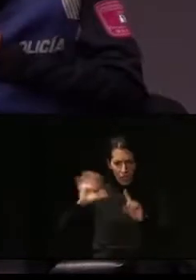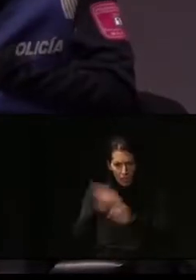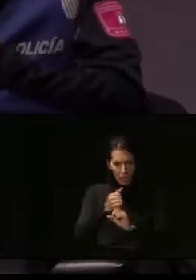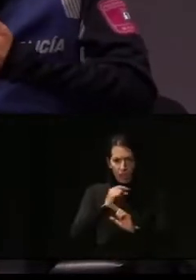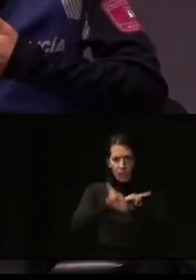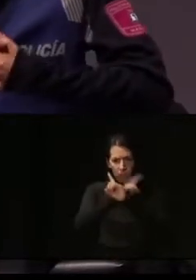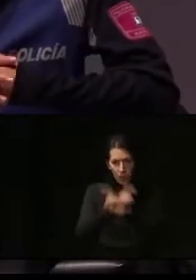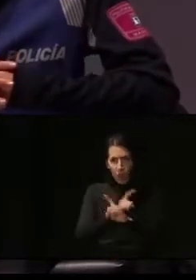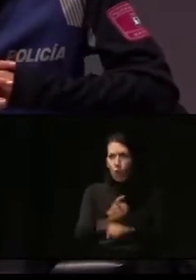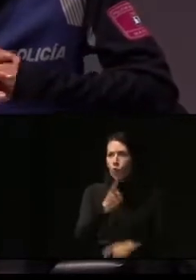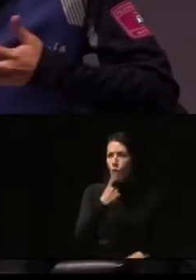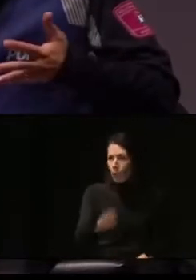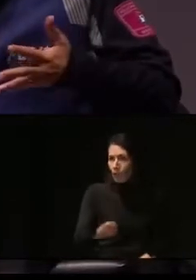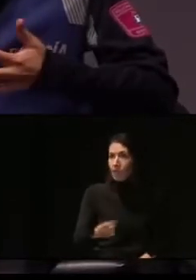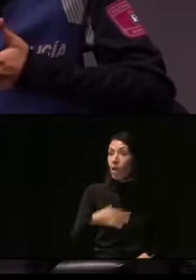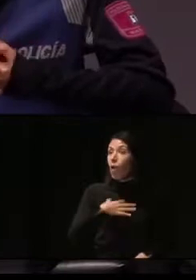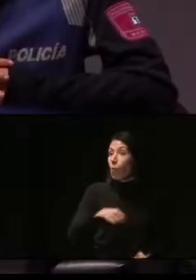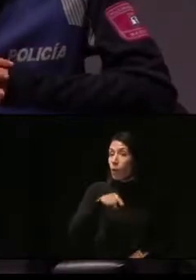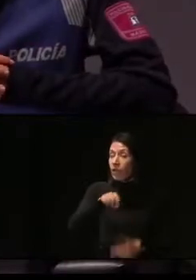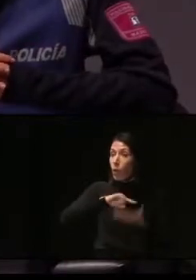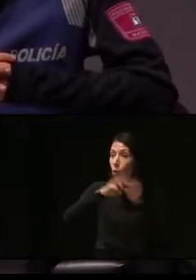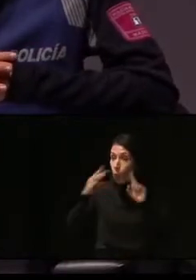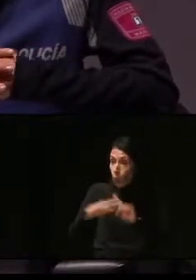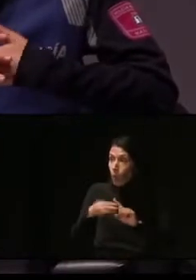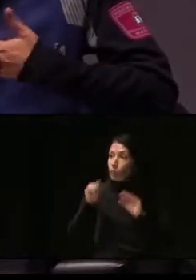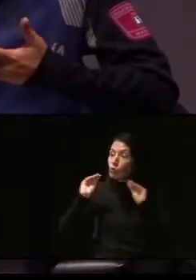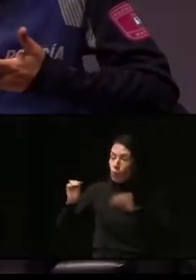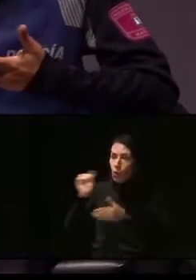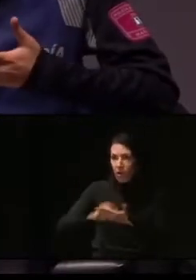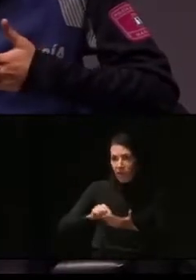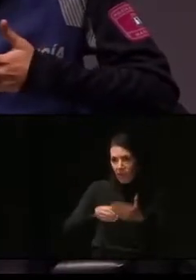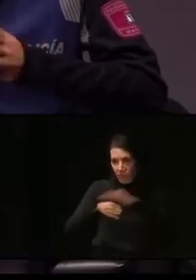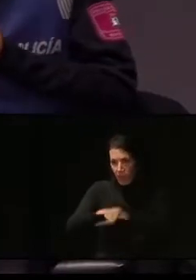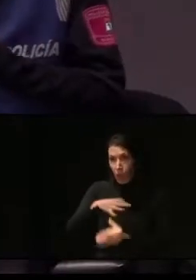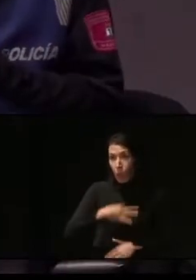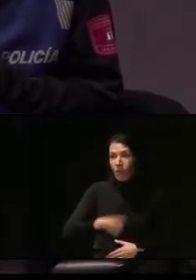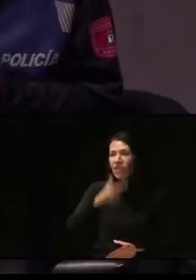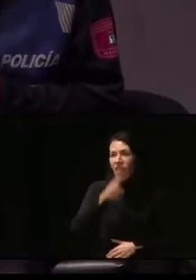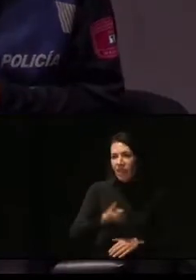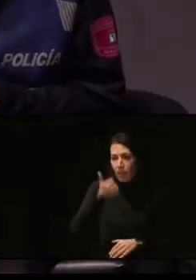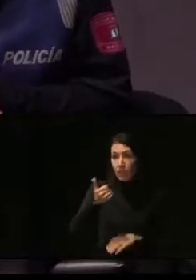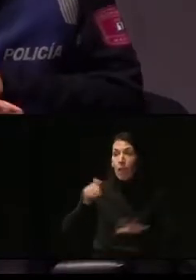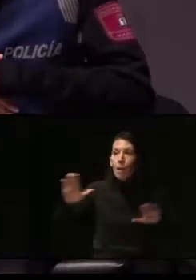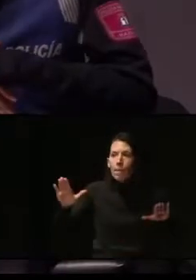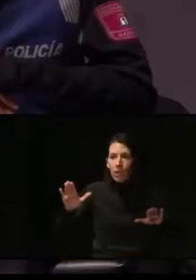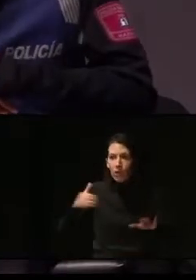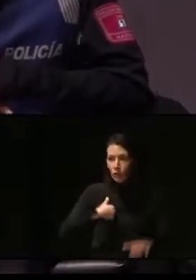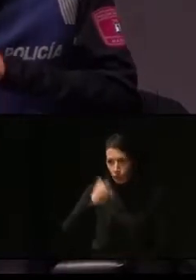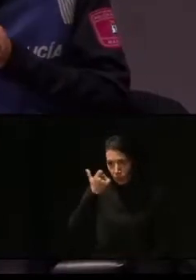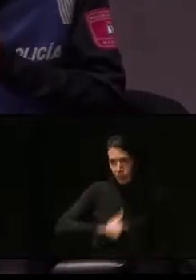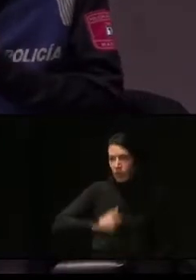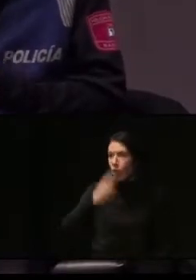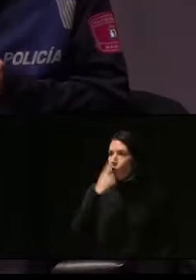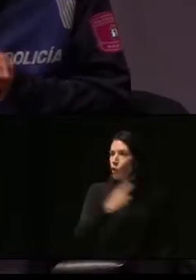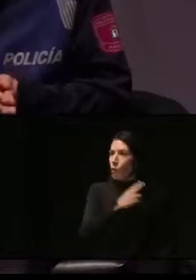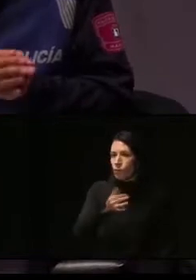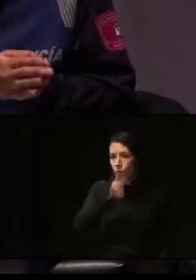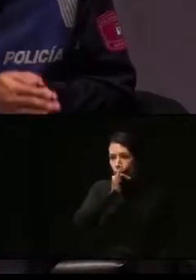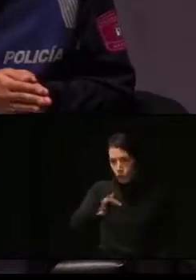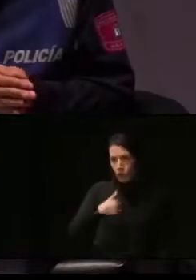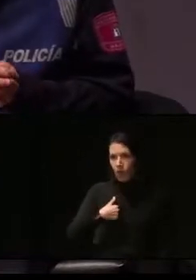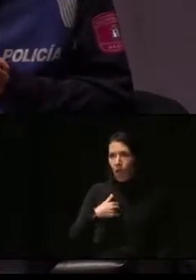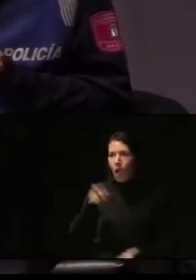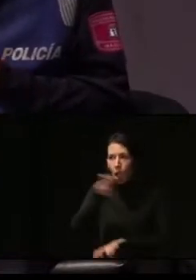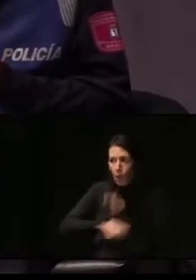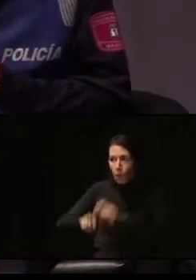seguramente desde la web de la Oficina de Accesibilidad esté más disponible. Aún así, me comprometo a confirmar que está